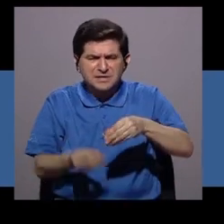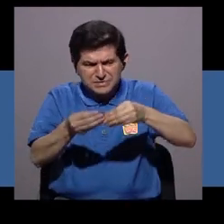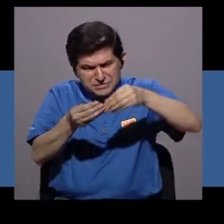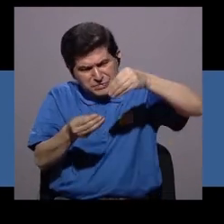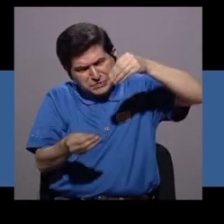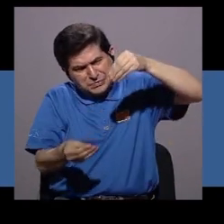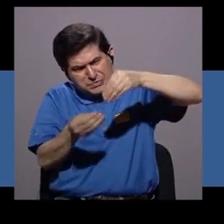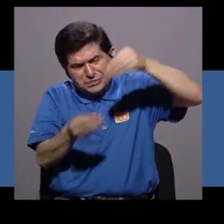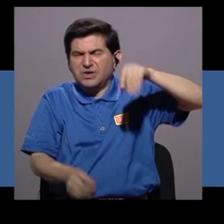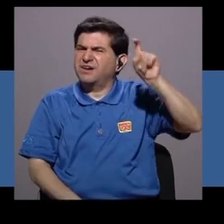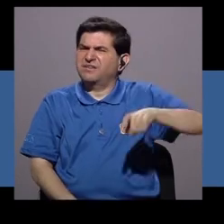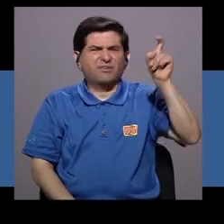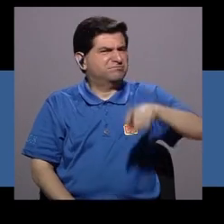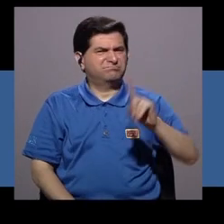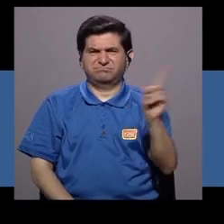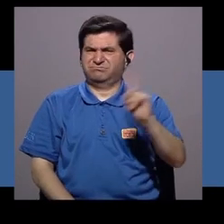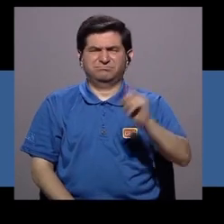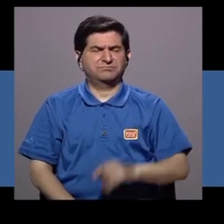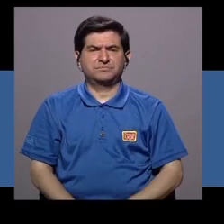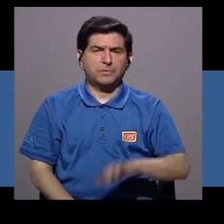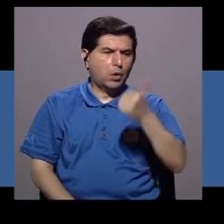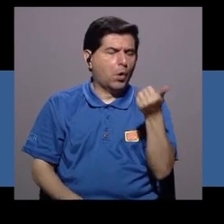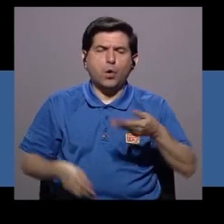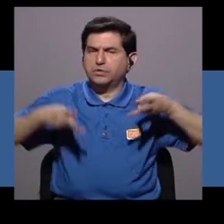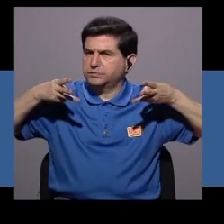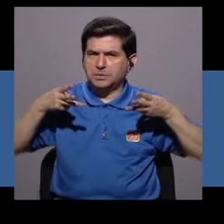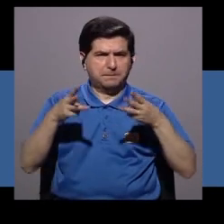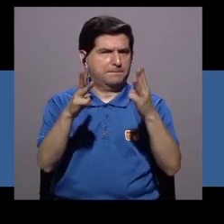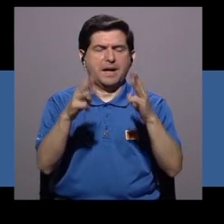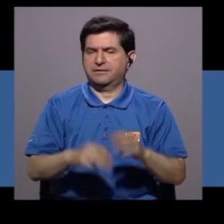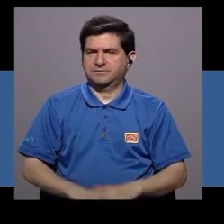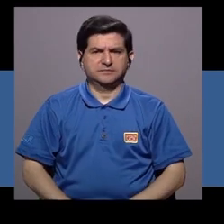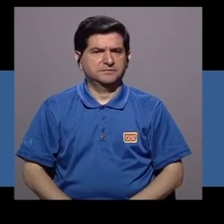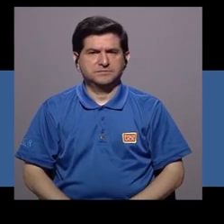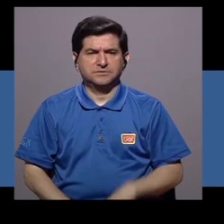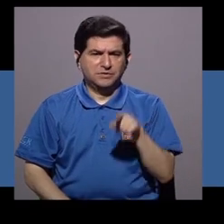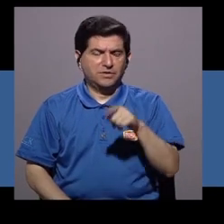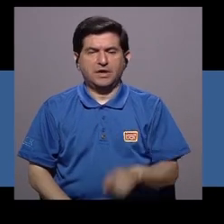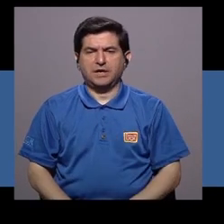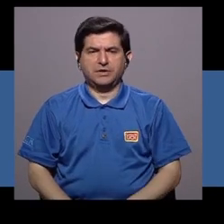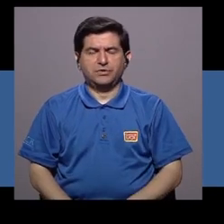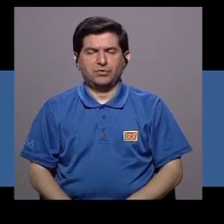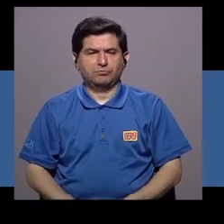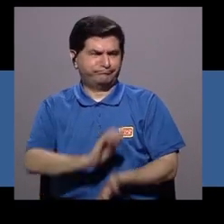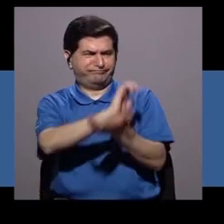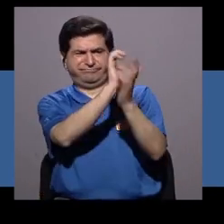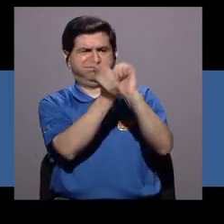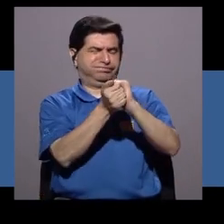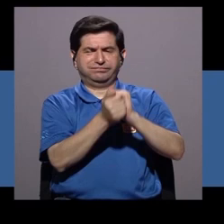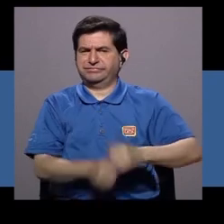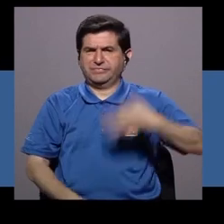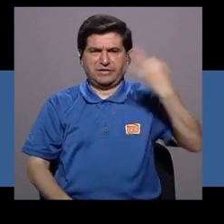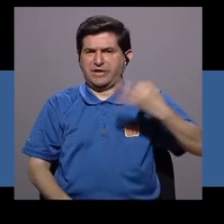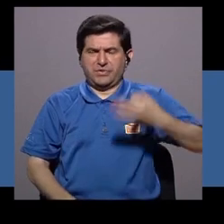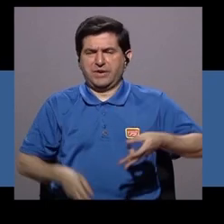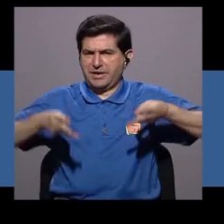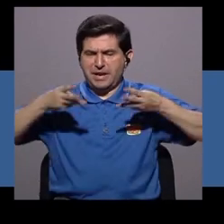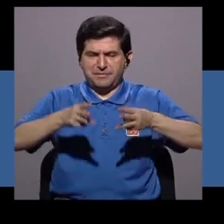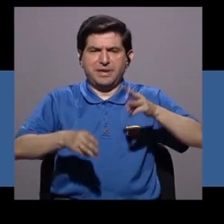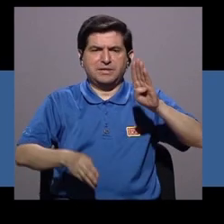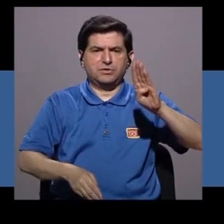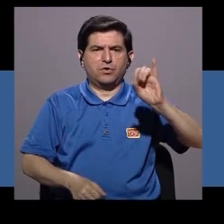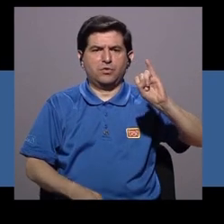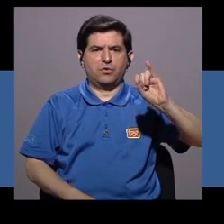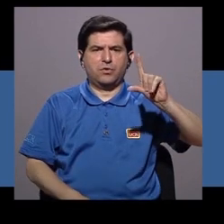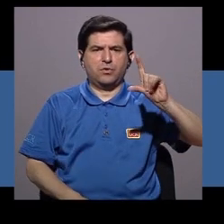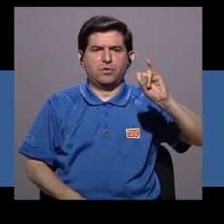el moco cervical y eso no es necesario. Eso es otro método que se desfiguró, de lo que era el original método